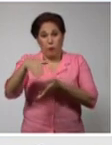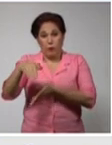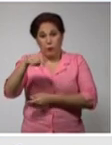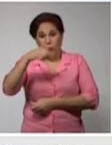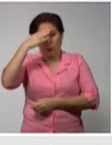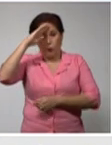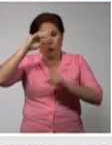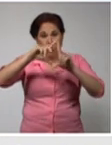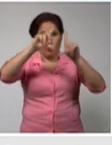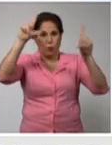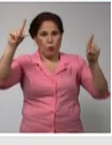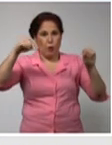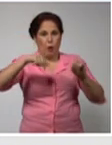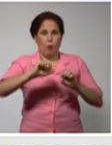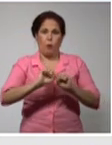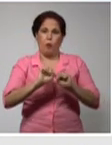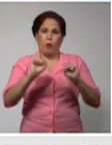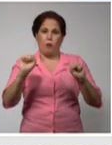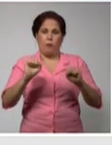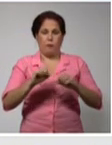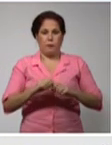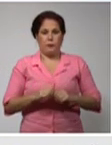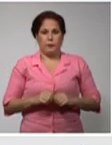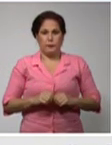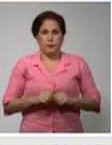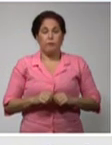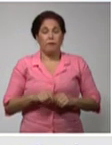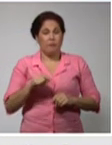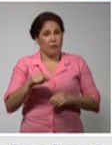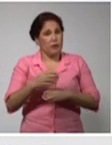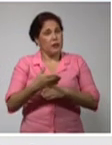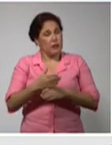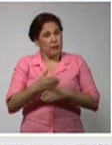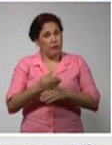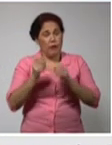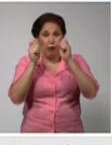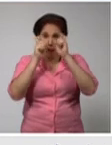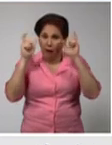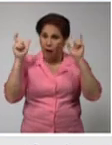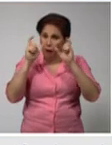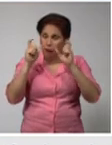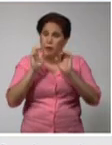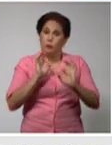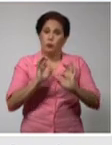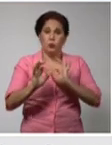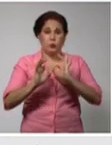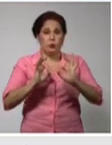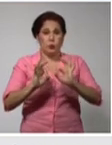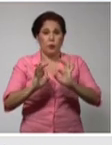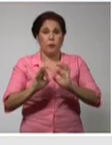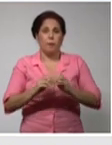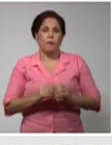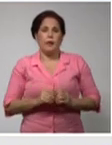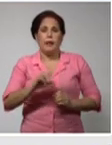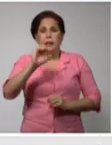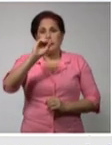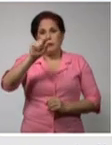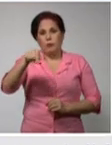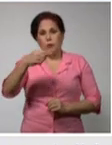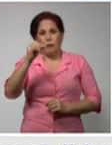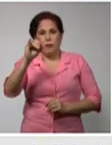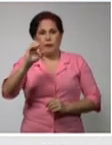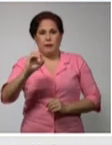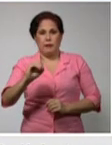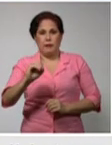con COVID-19. Eso mantiene la letalidad de Cuba en un 0,60%, un 0